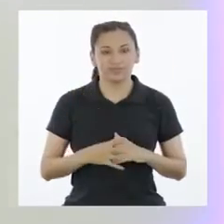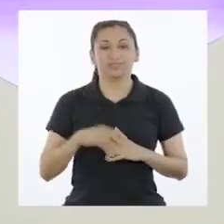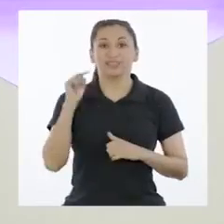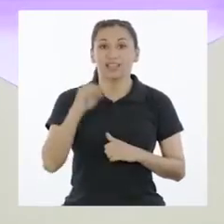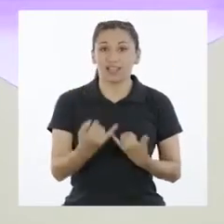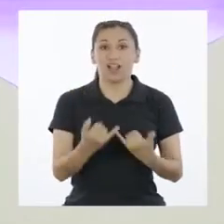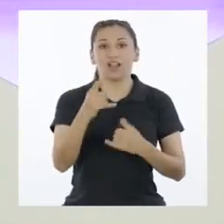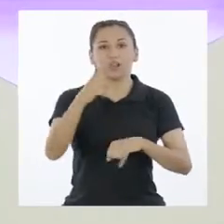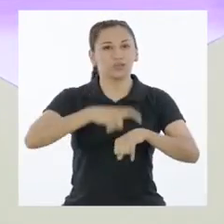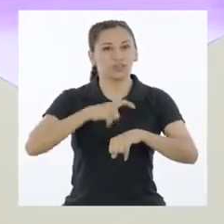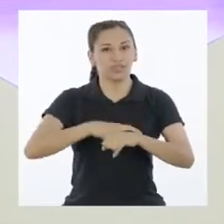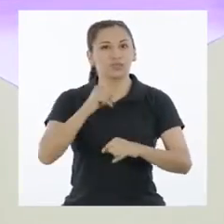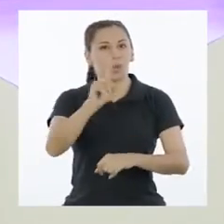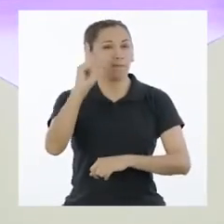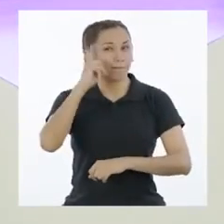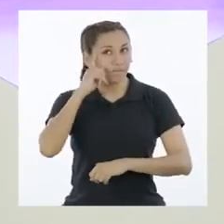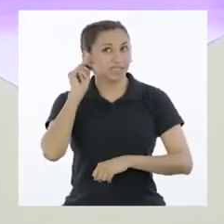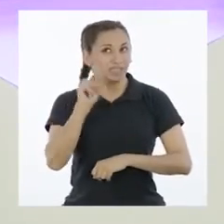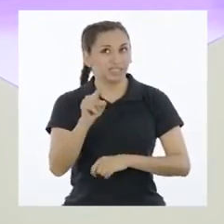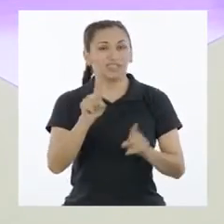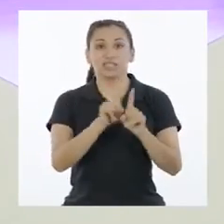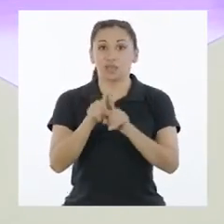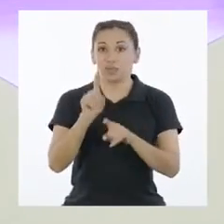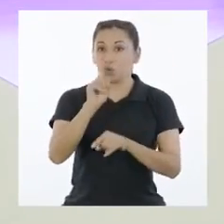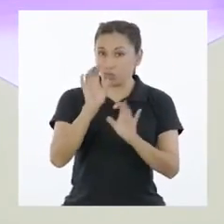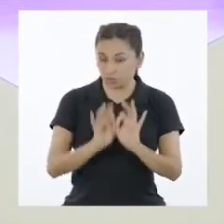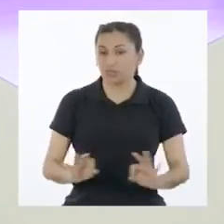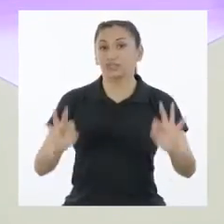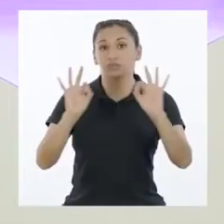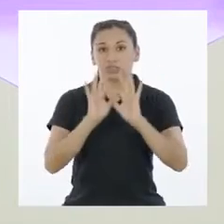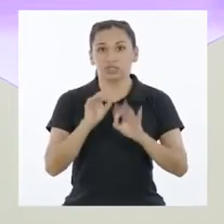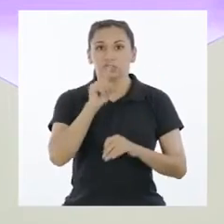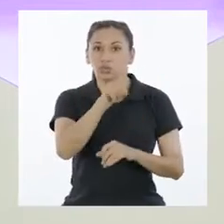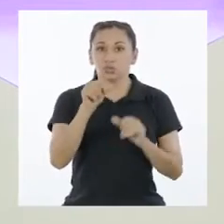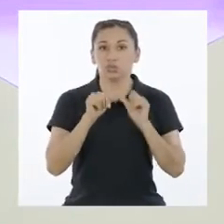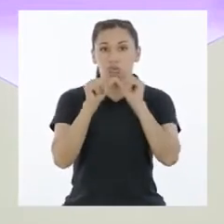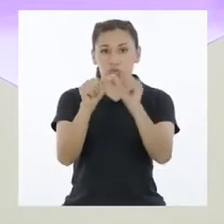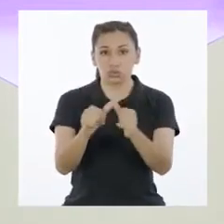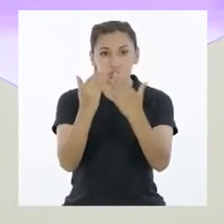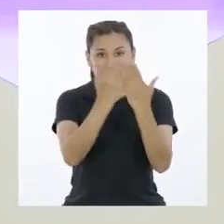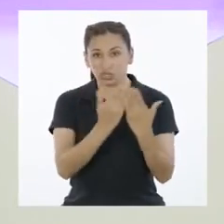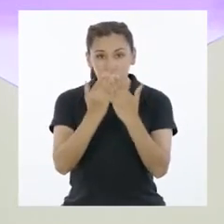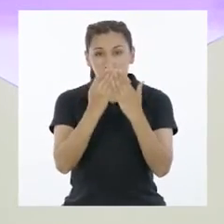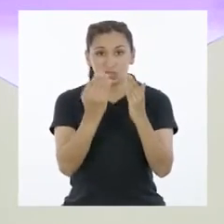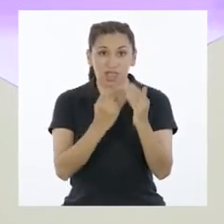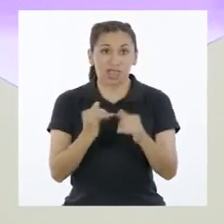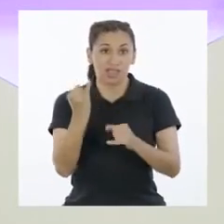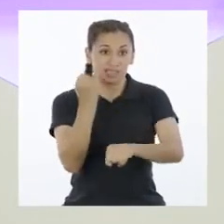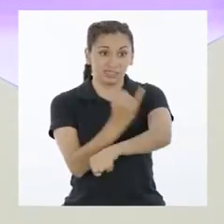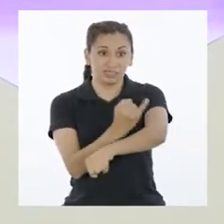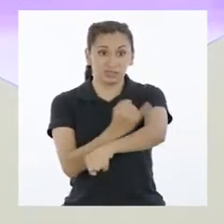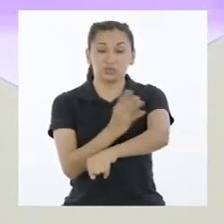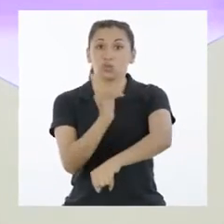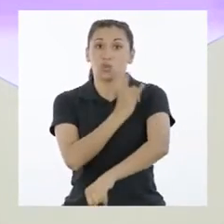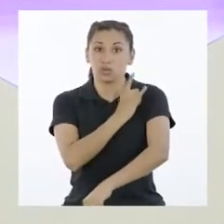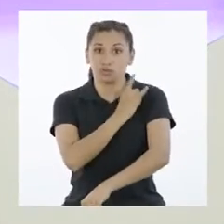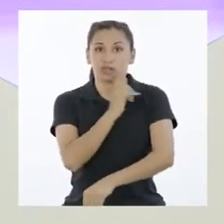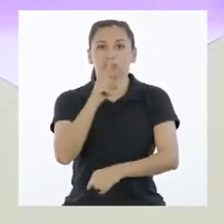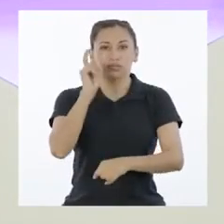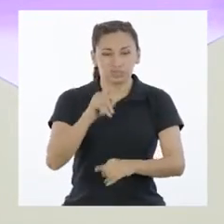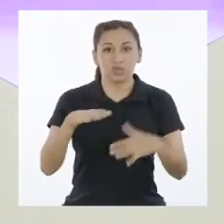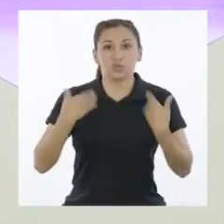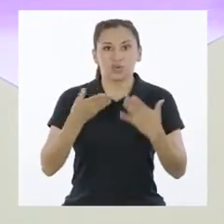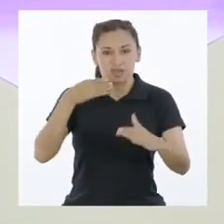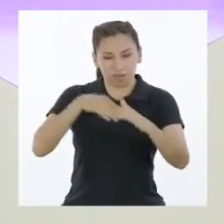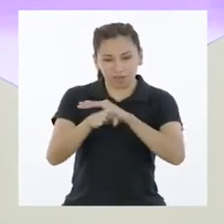ideas Es momento de pensar en eso Y también, algo muy importante Si continúan sus estudios superiores, tienen mayores